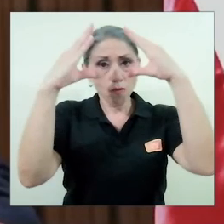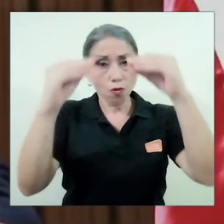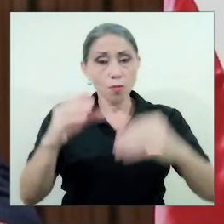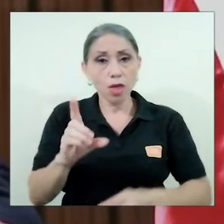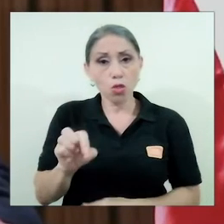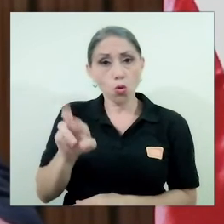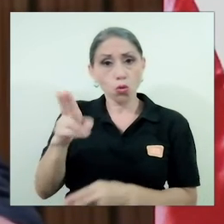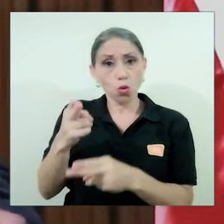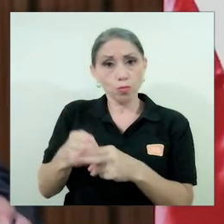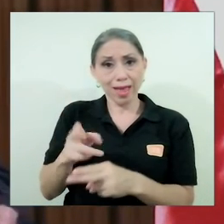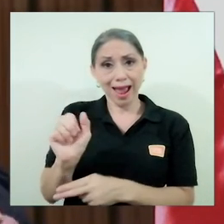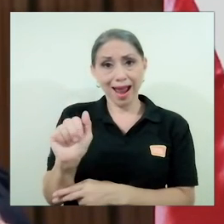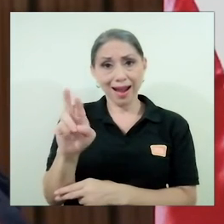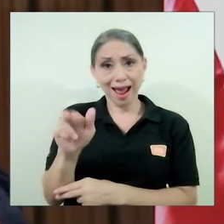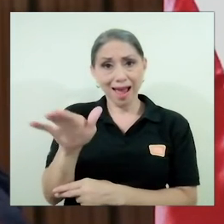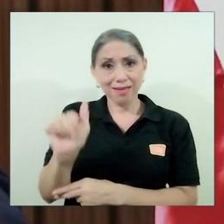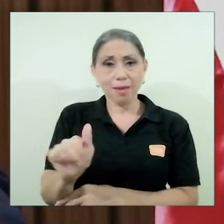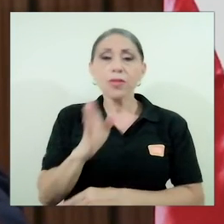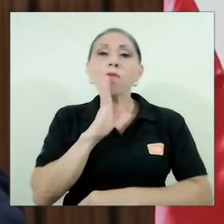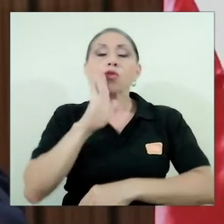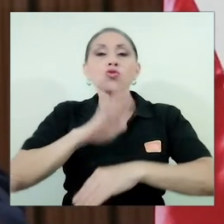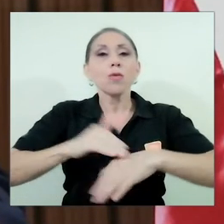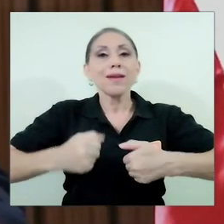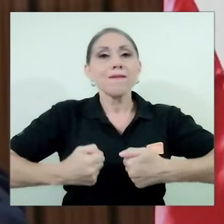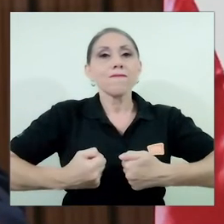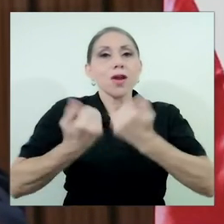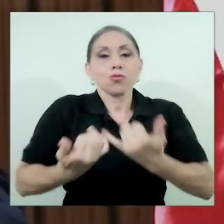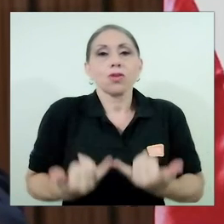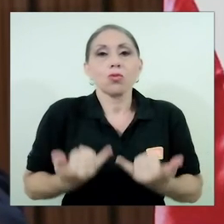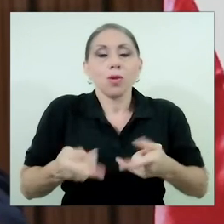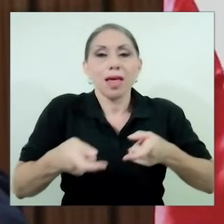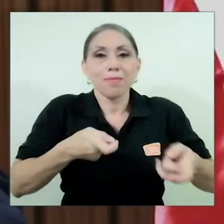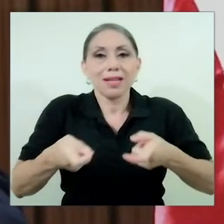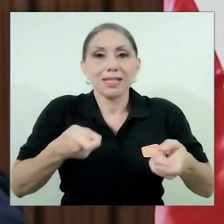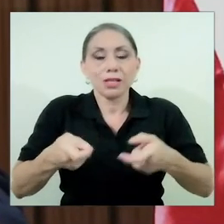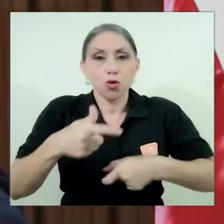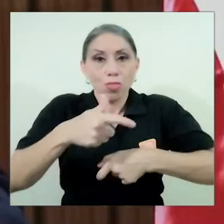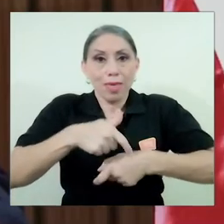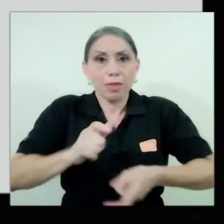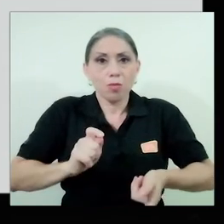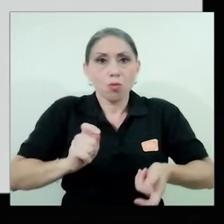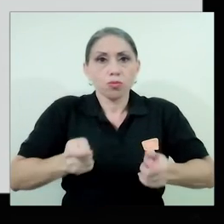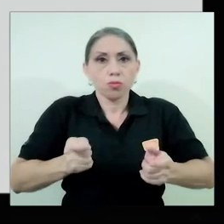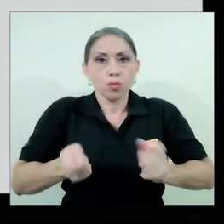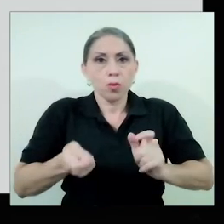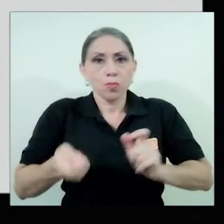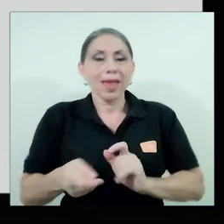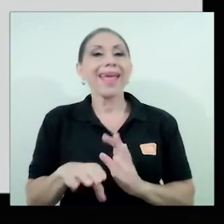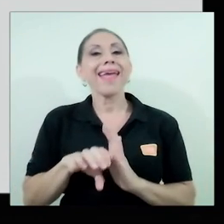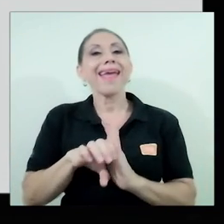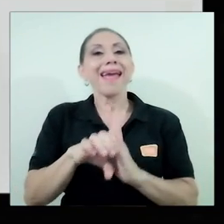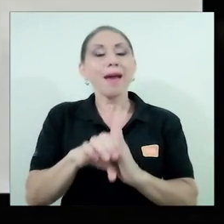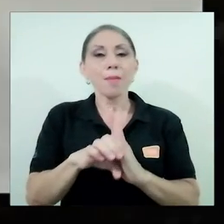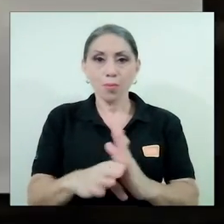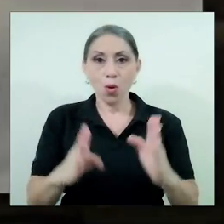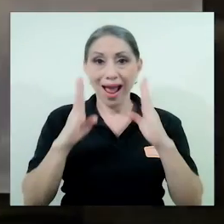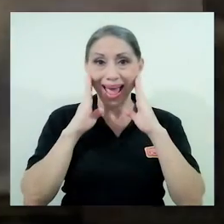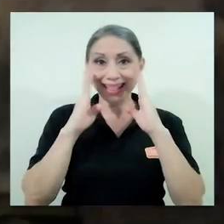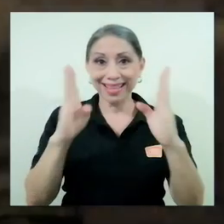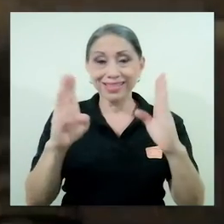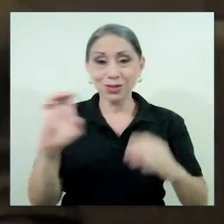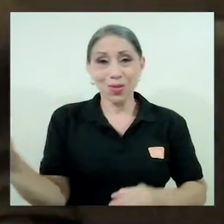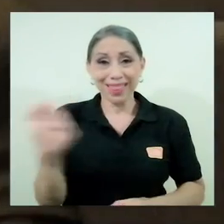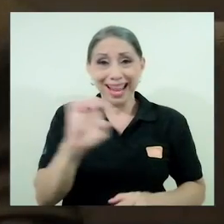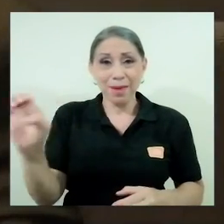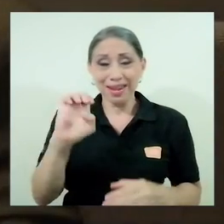el doctor Araya se refirió a los retos que enfrenta la actual administración de transición, entre ellos la atención de la